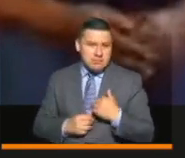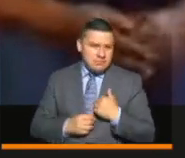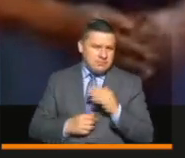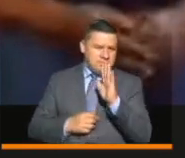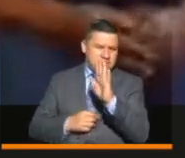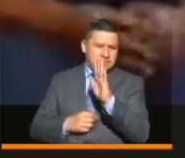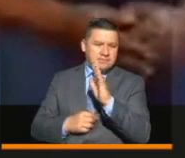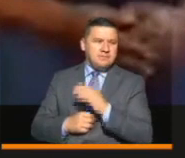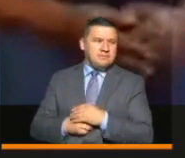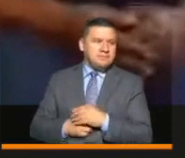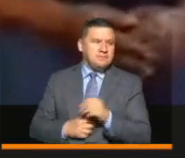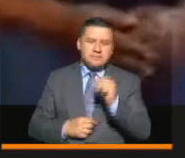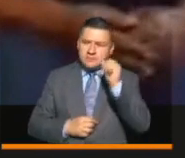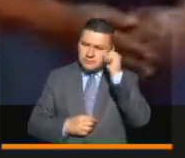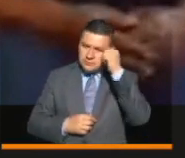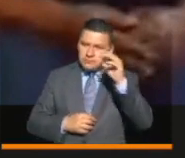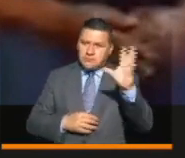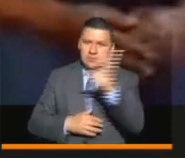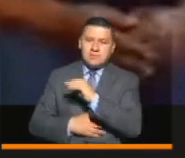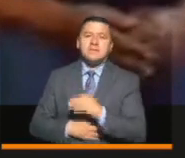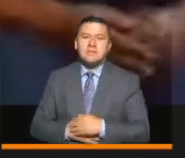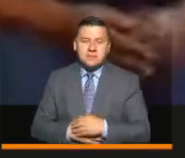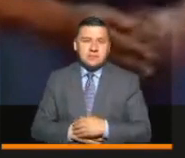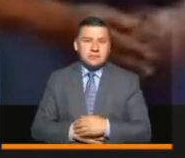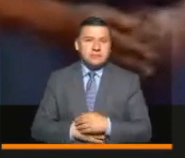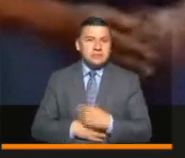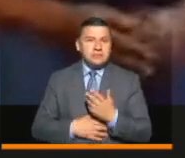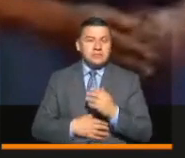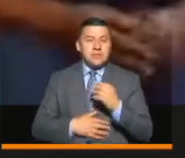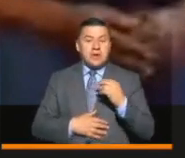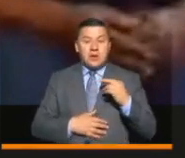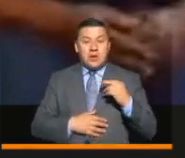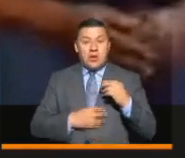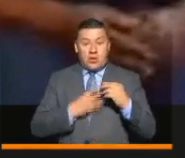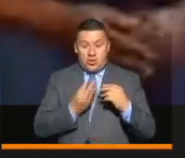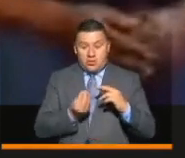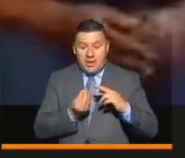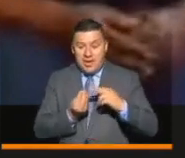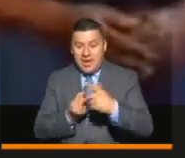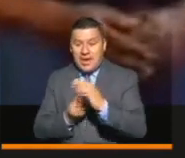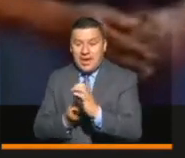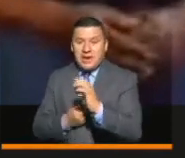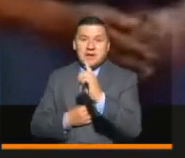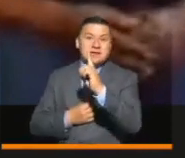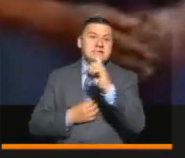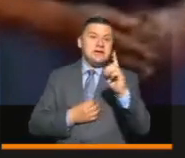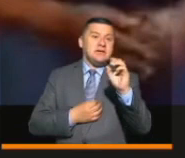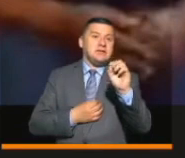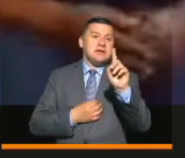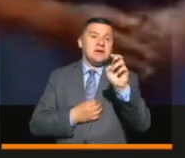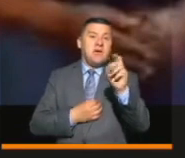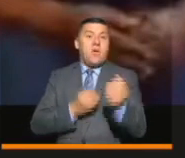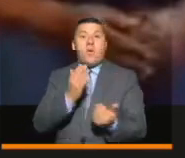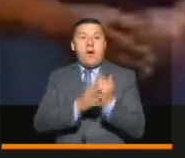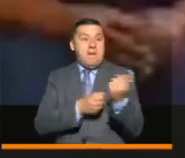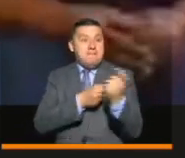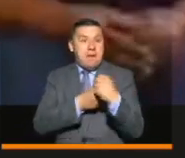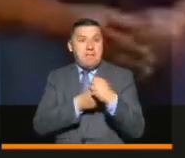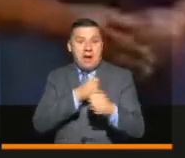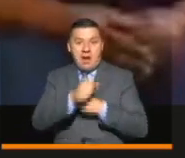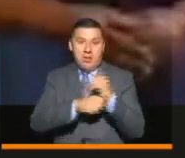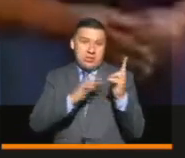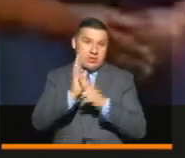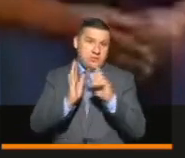recordarle a todos que con Generación E tenemos 105 mil nuevos cupos para este año 2021.